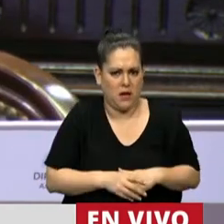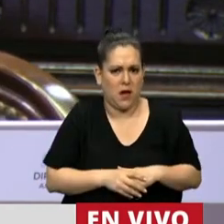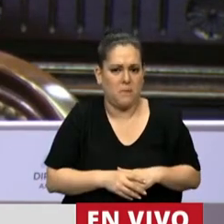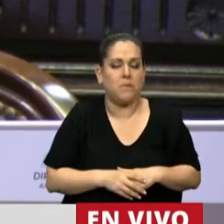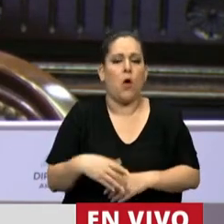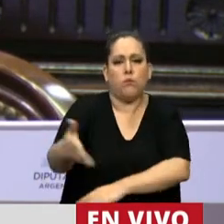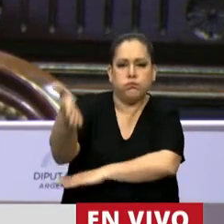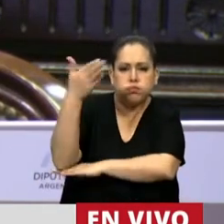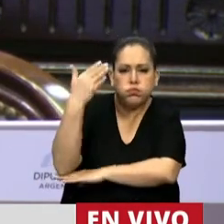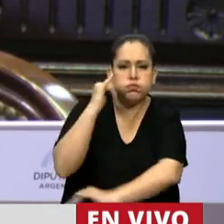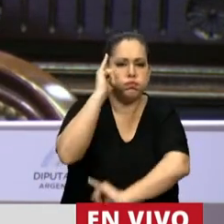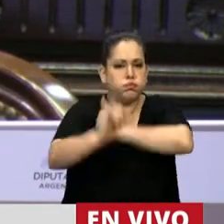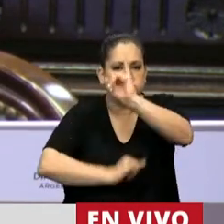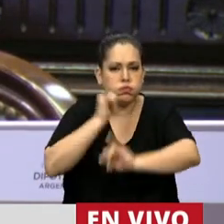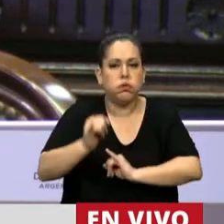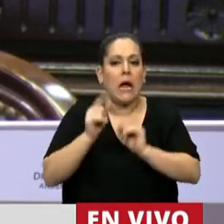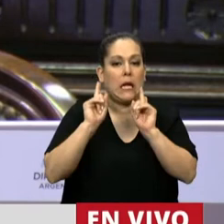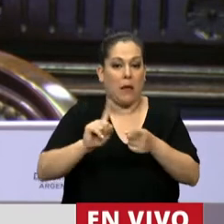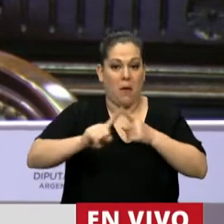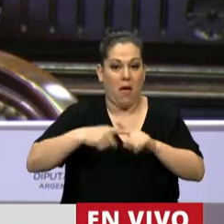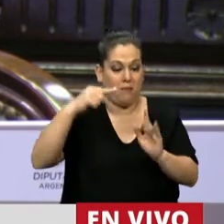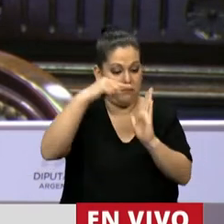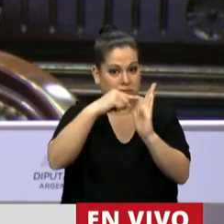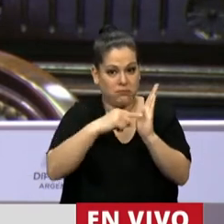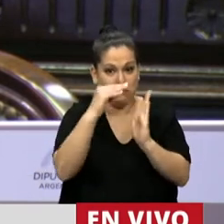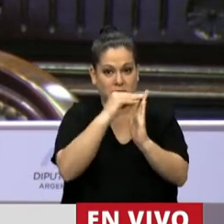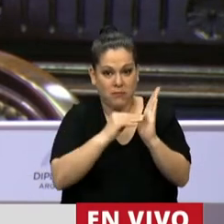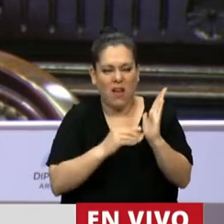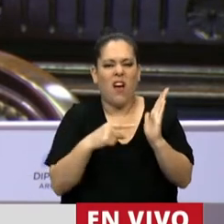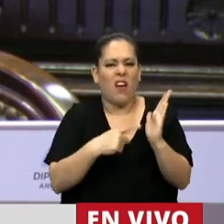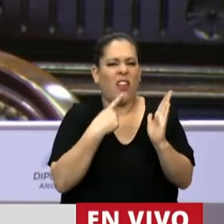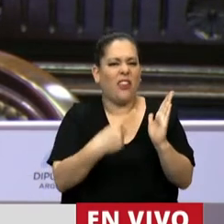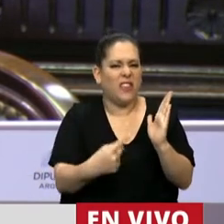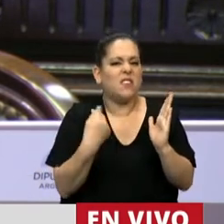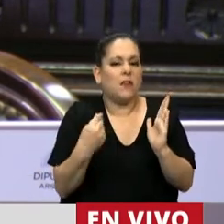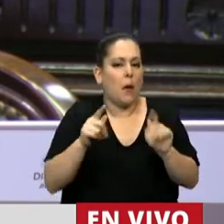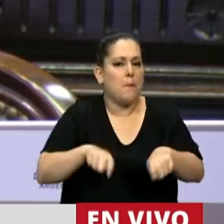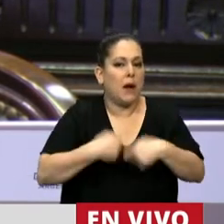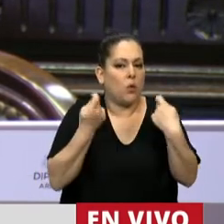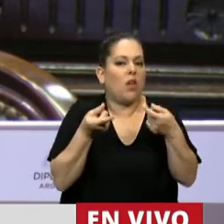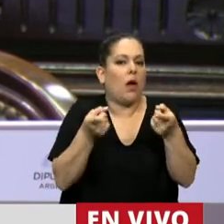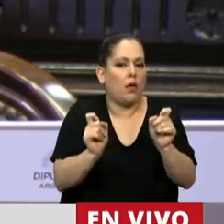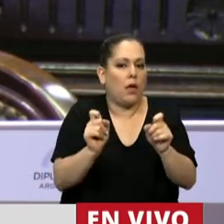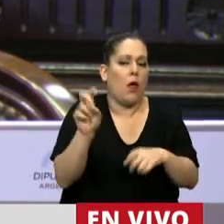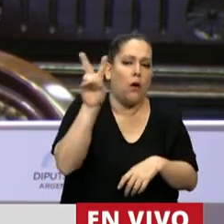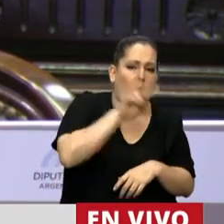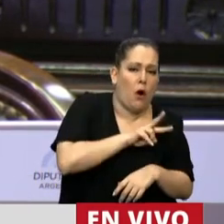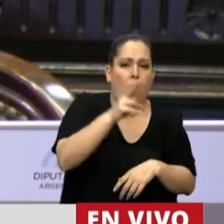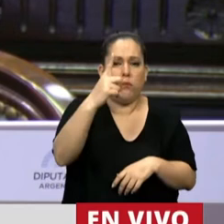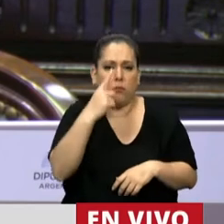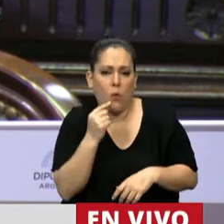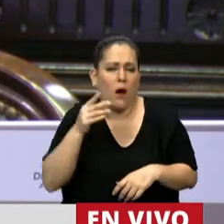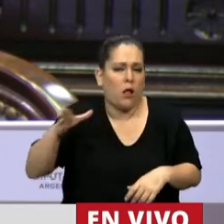y así lo recoge la convención, la violencia y el acoso en el mundo del trabajo afecta a varones y mujeres, afecta a todos los